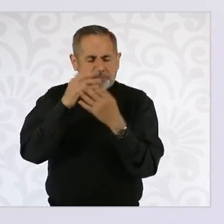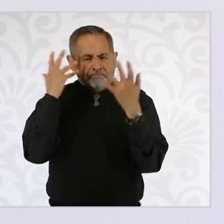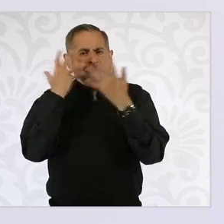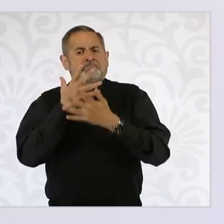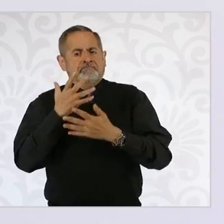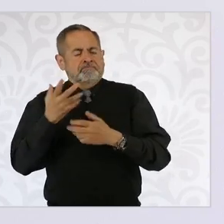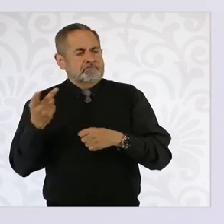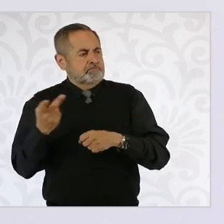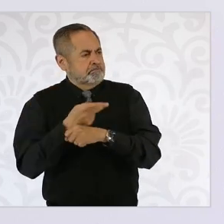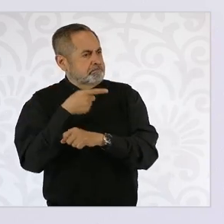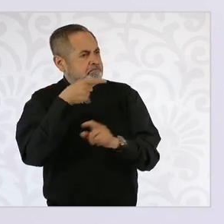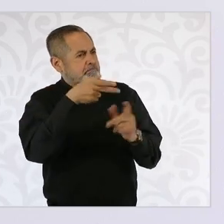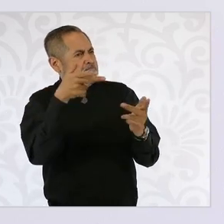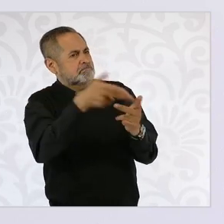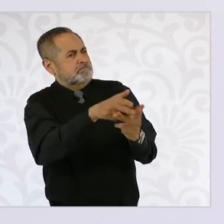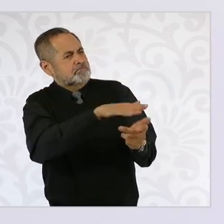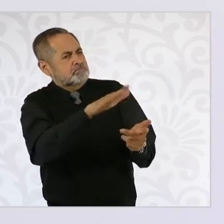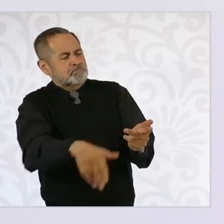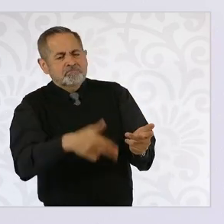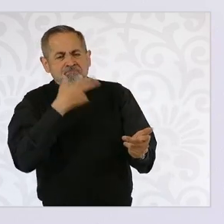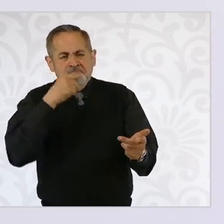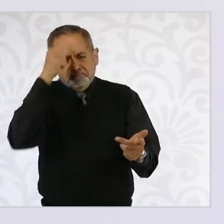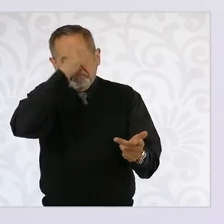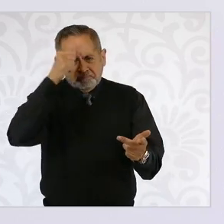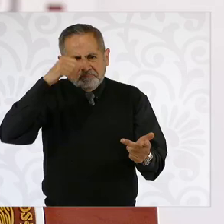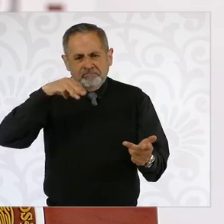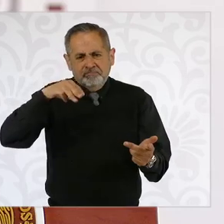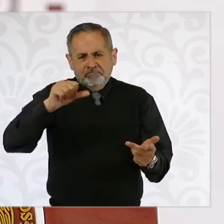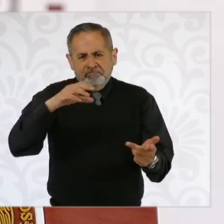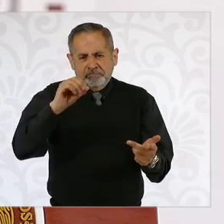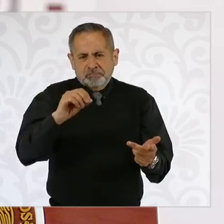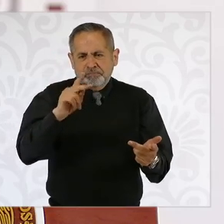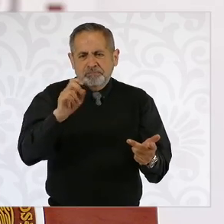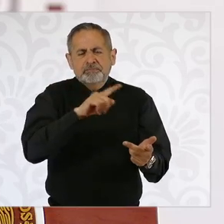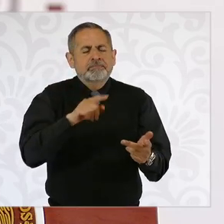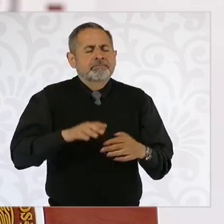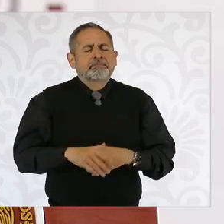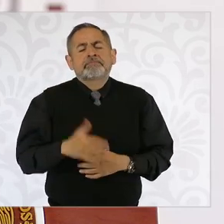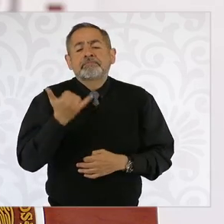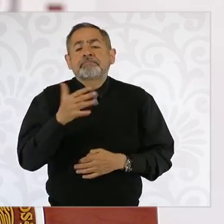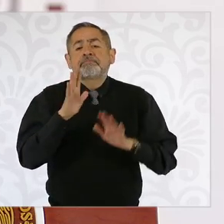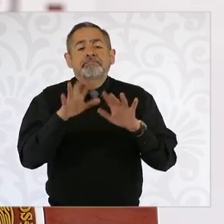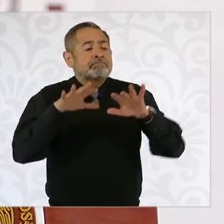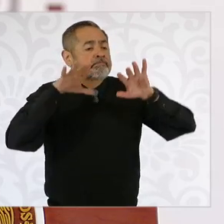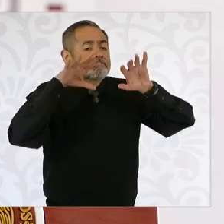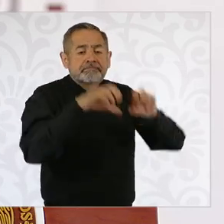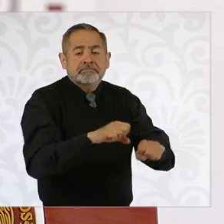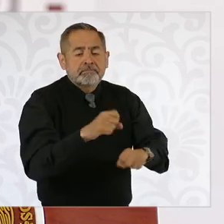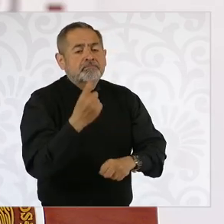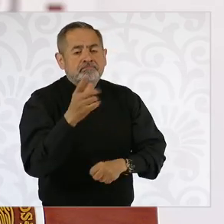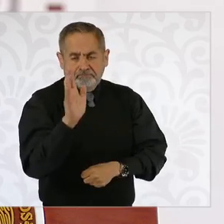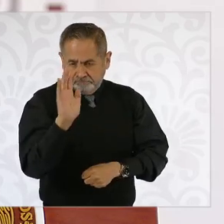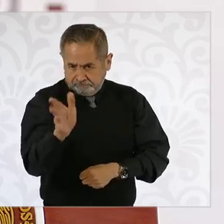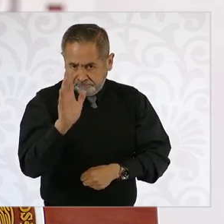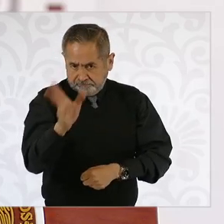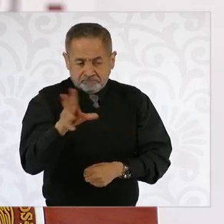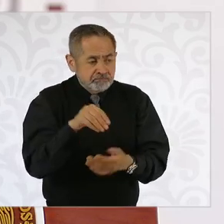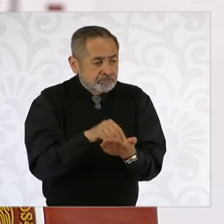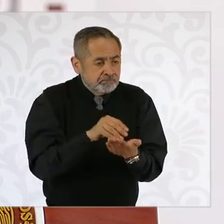Marcelo Pérez. Y ya hay una detención y se sigue investigando.